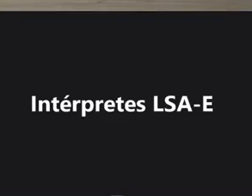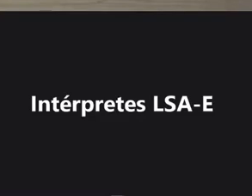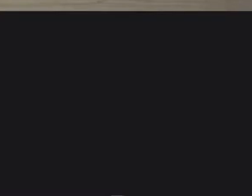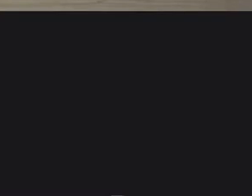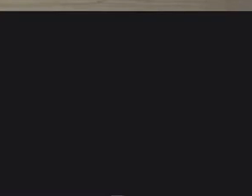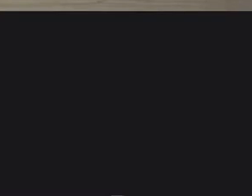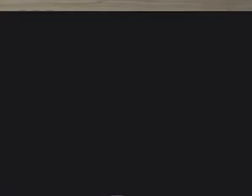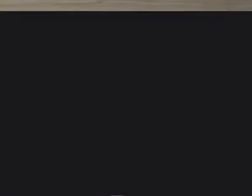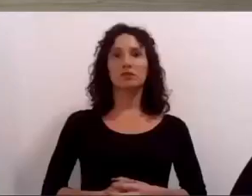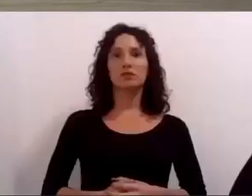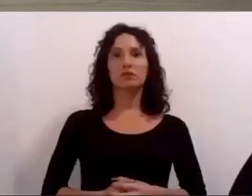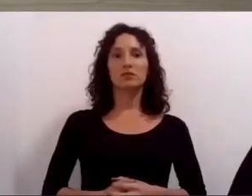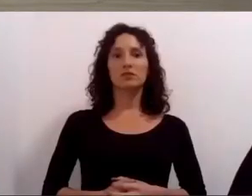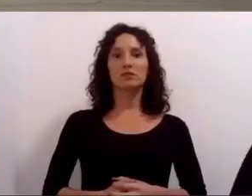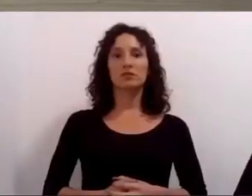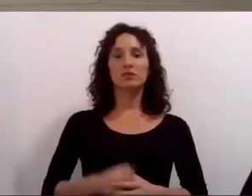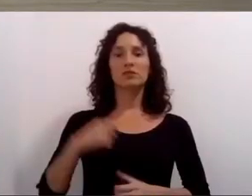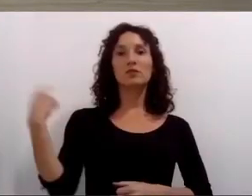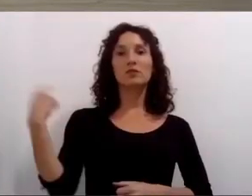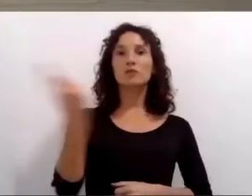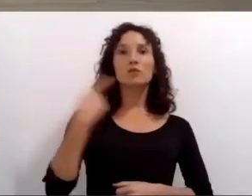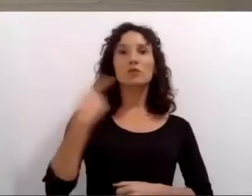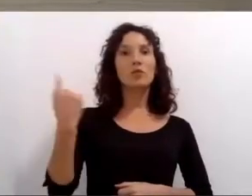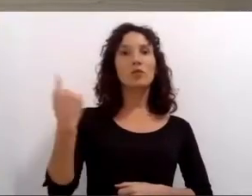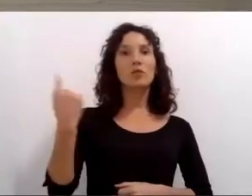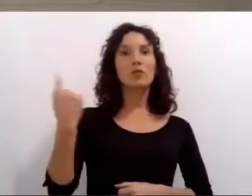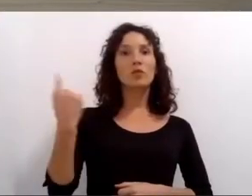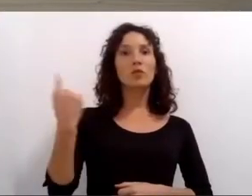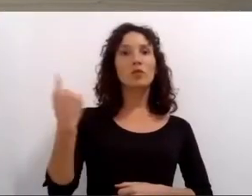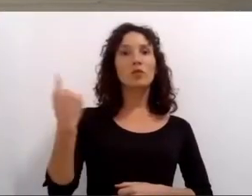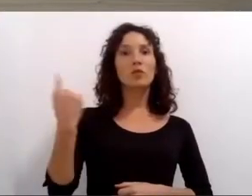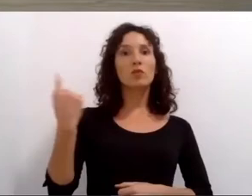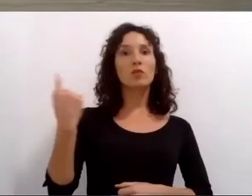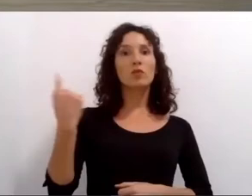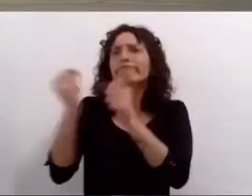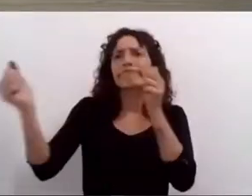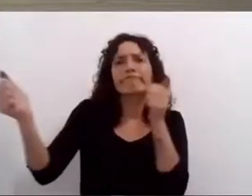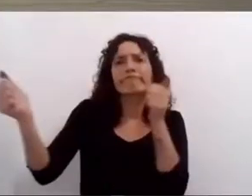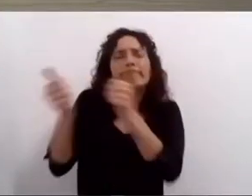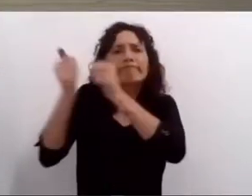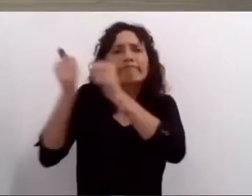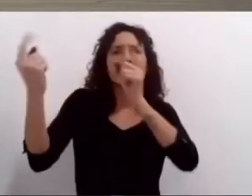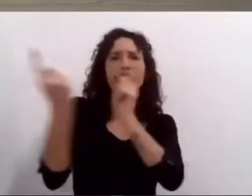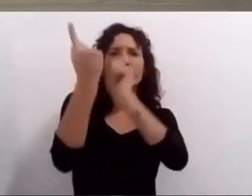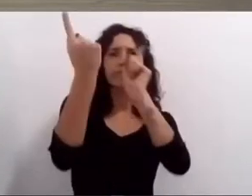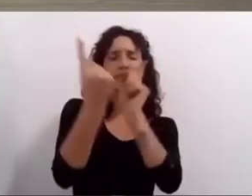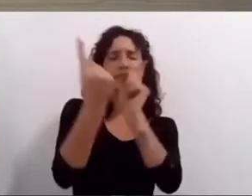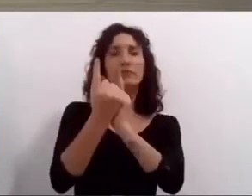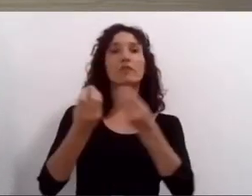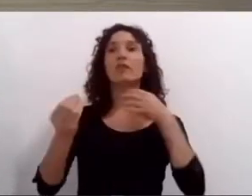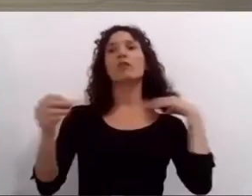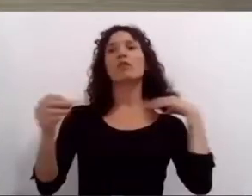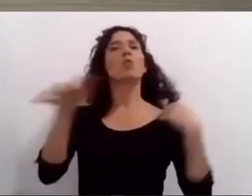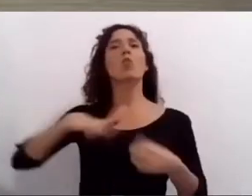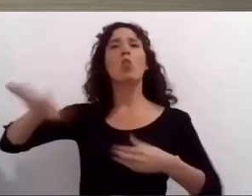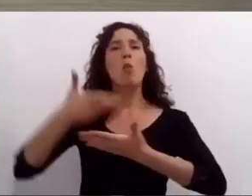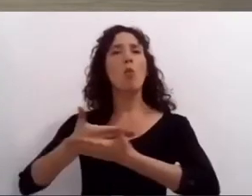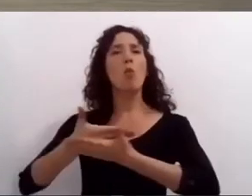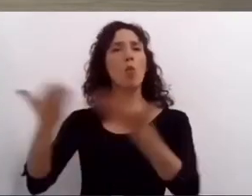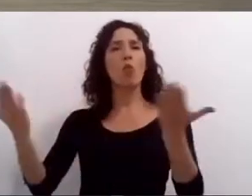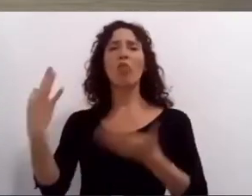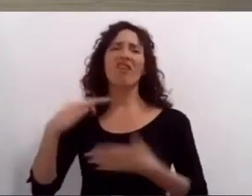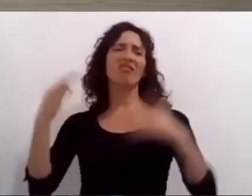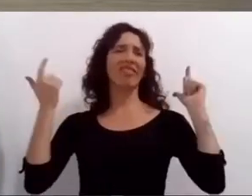deber de volver a la vecindad a la cercanía y al uso y disfrute del espacio público el 2020